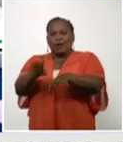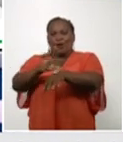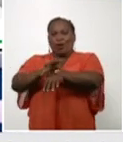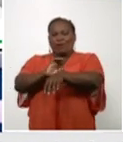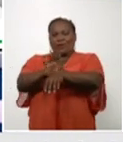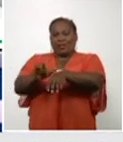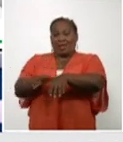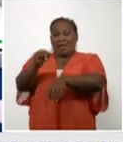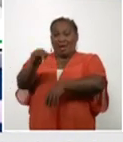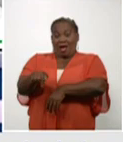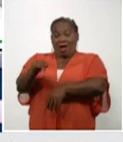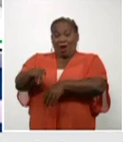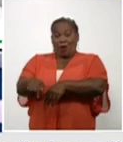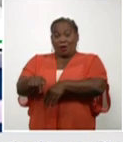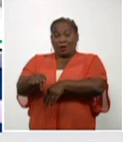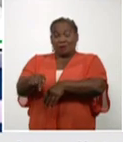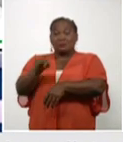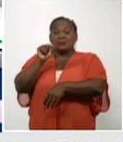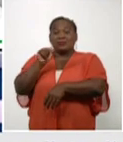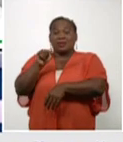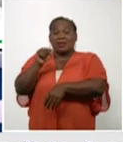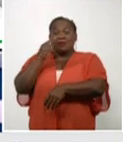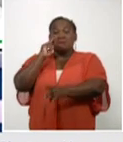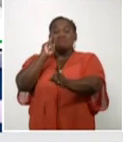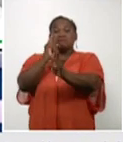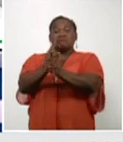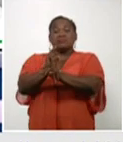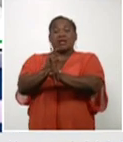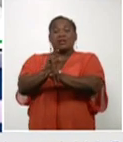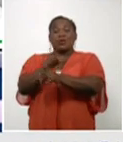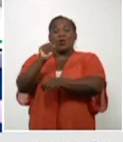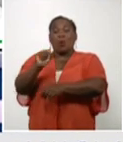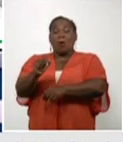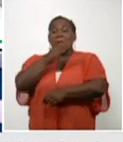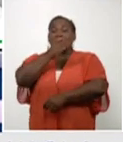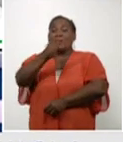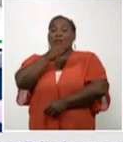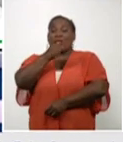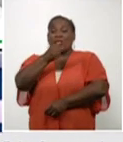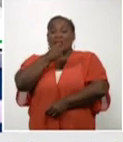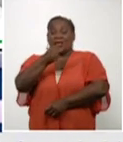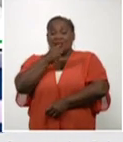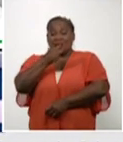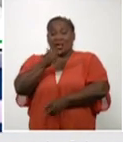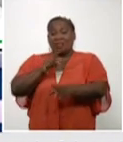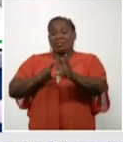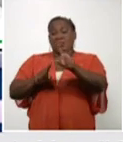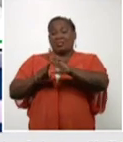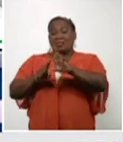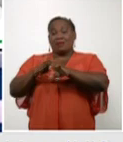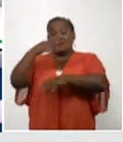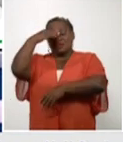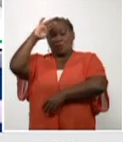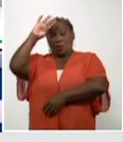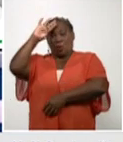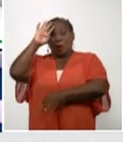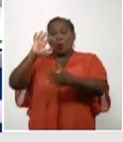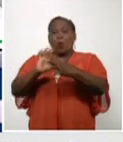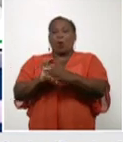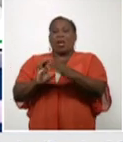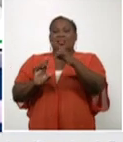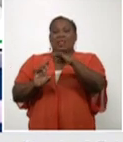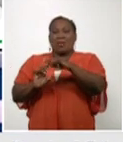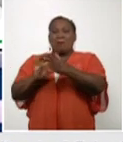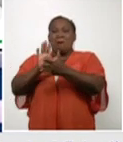que tenemos un contacto de inmediato con nuestro corresponsal del Sistema Informativo de la Televisión Cubana en Guantánamo, Miguel